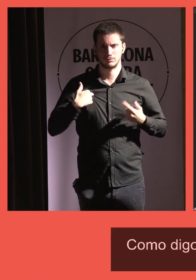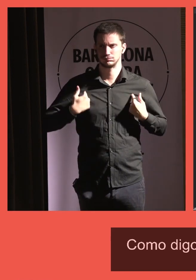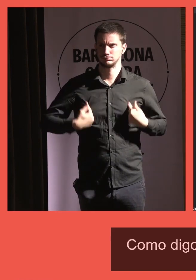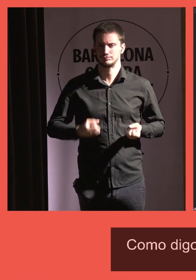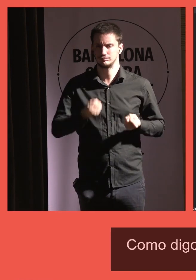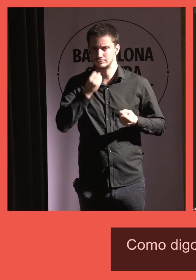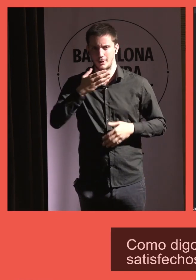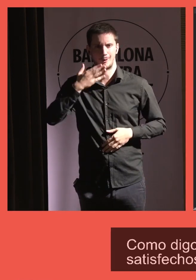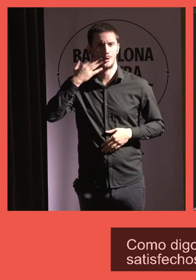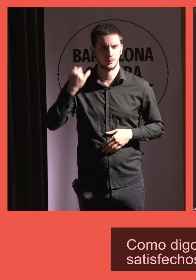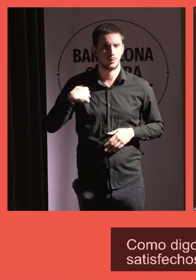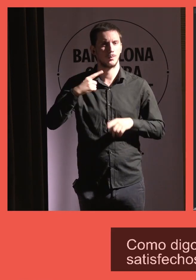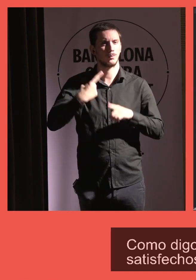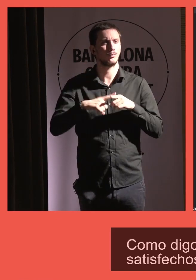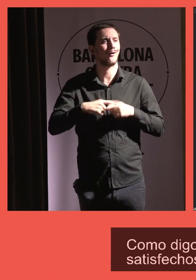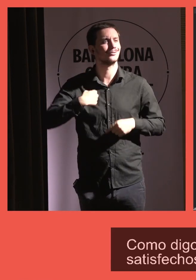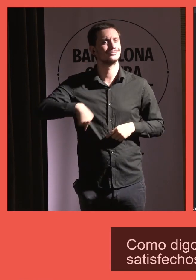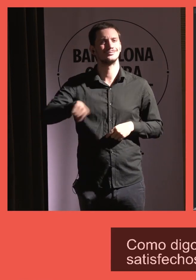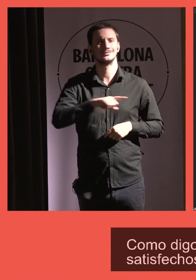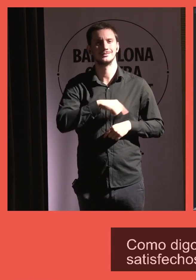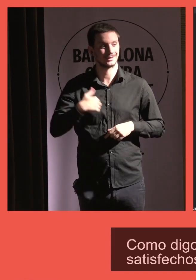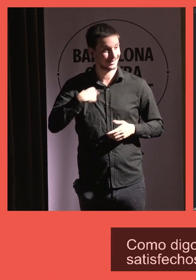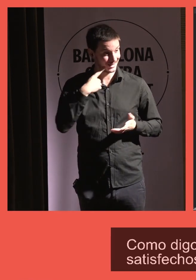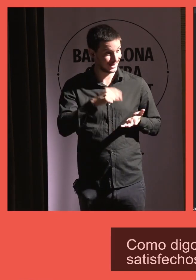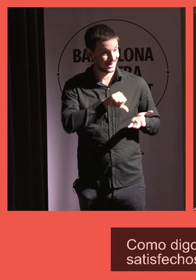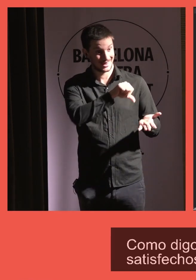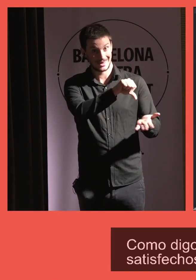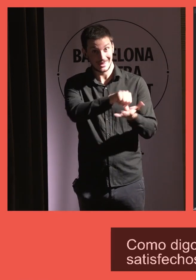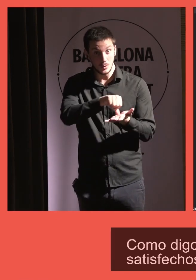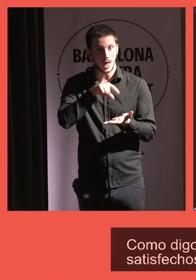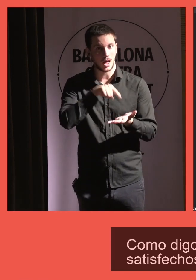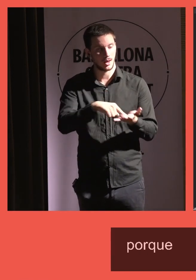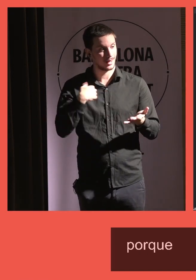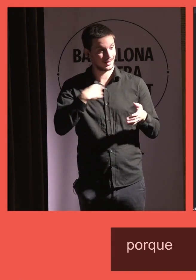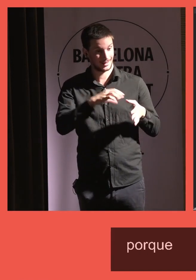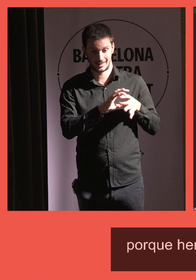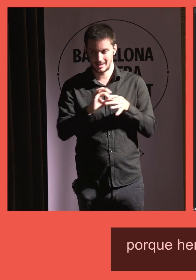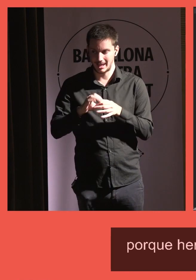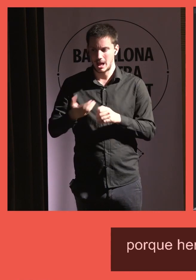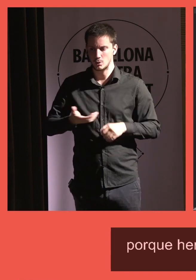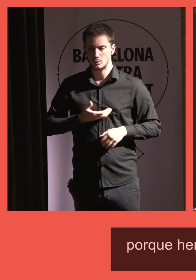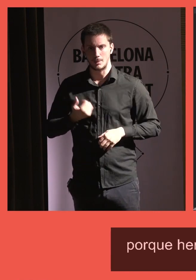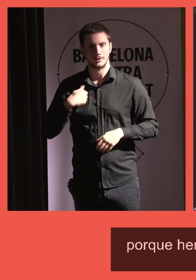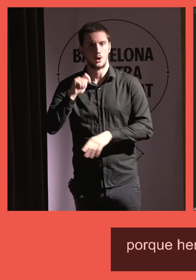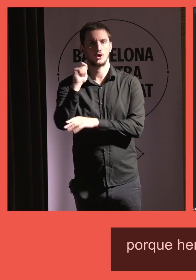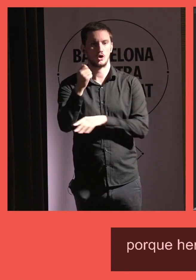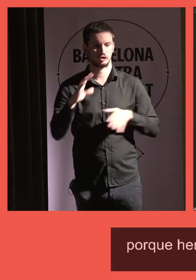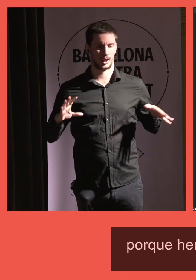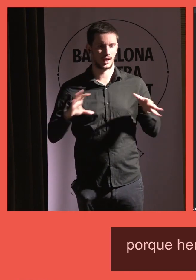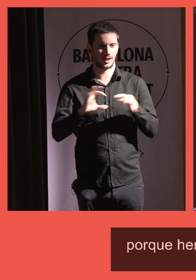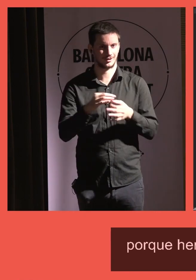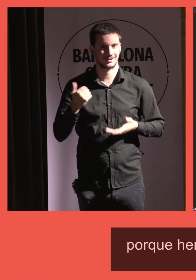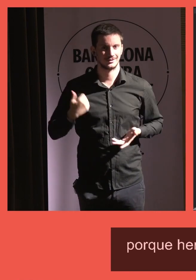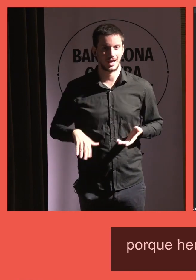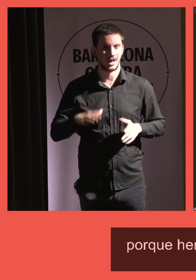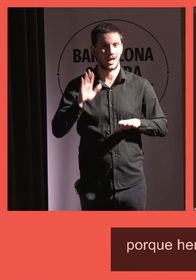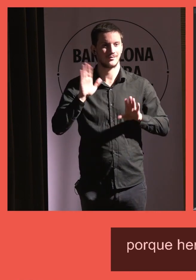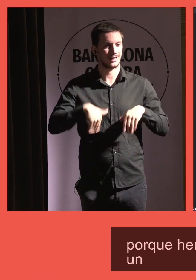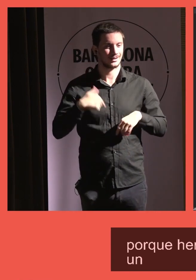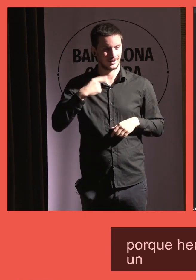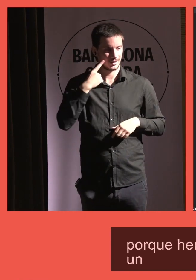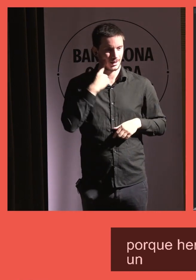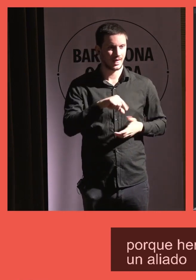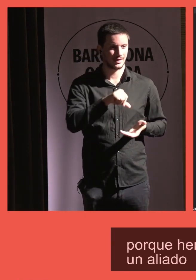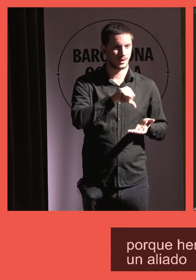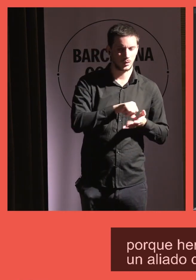base comunitaria y porque hemos conseguido que la ciudad sea un aliado del ayuntamiento, ¿verdad? Porque es que al final tenemos que ser todos unos, creemos